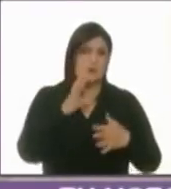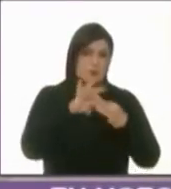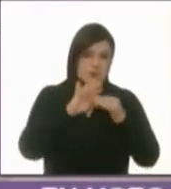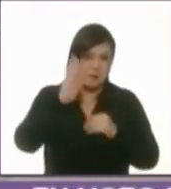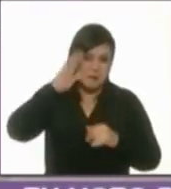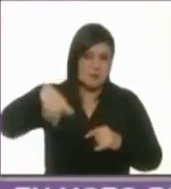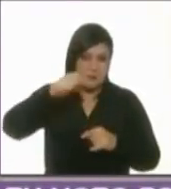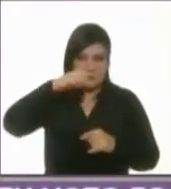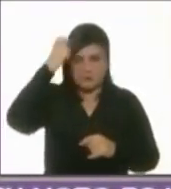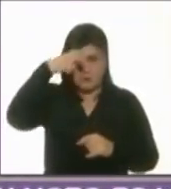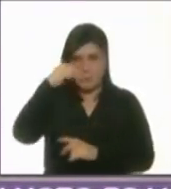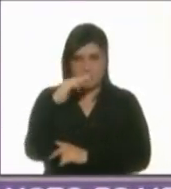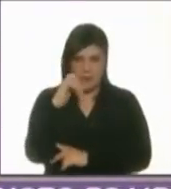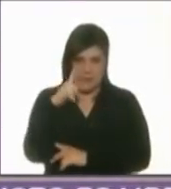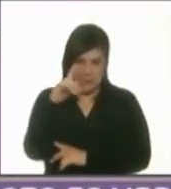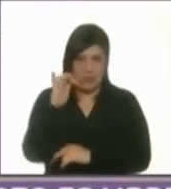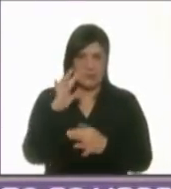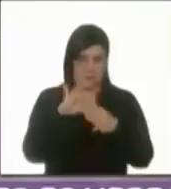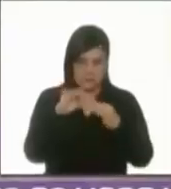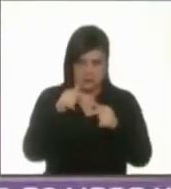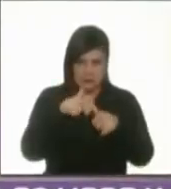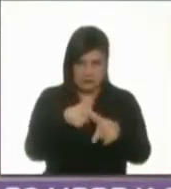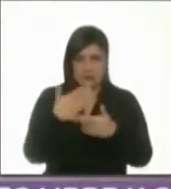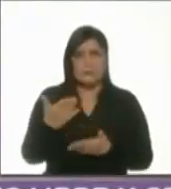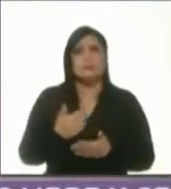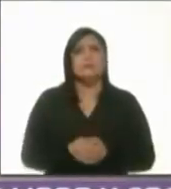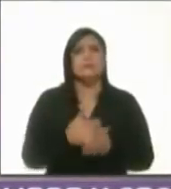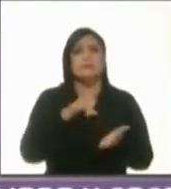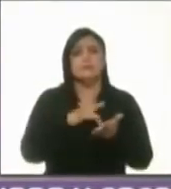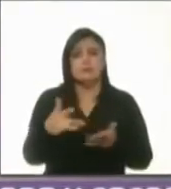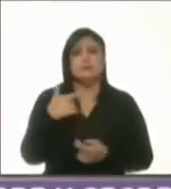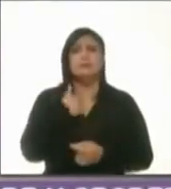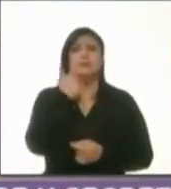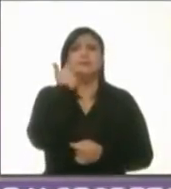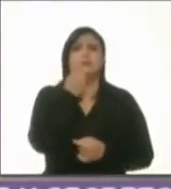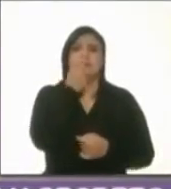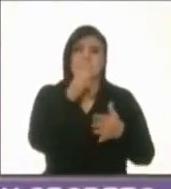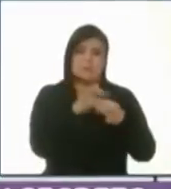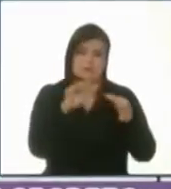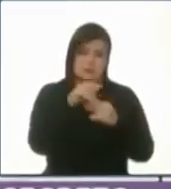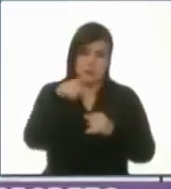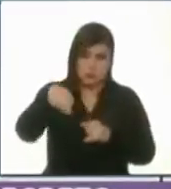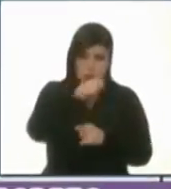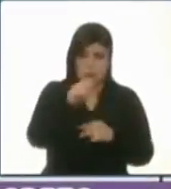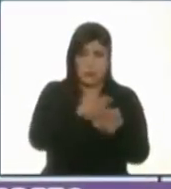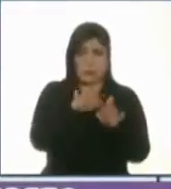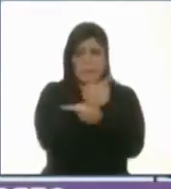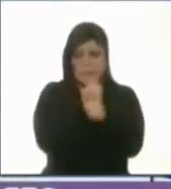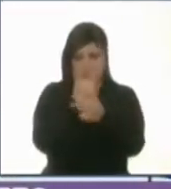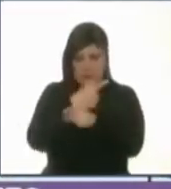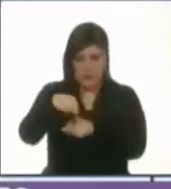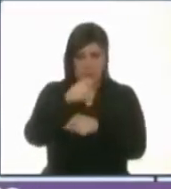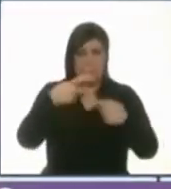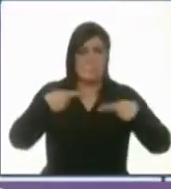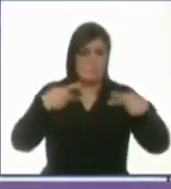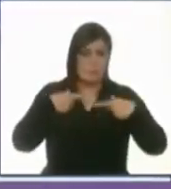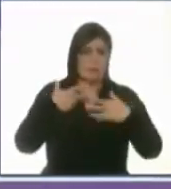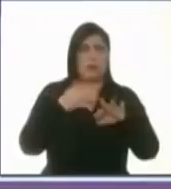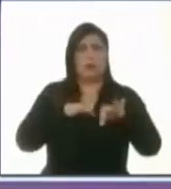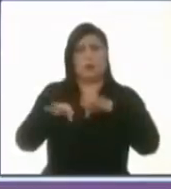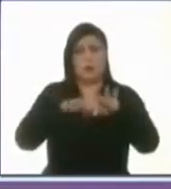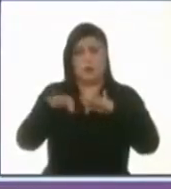Arreola, adelante. Muchas gracias. Yo quiero hablarte a ti, taxista, operador del servicio público